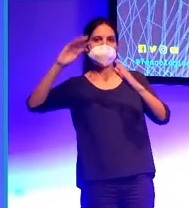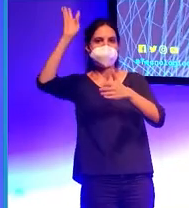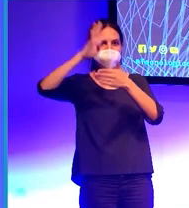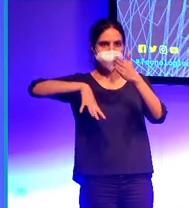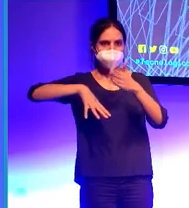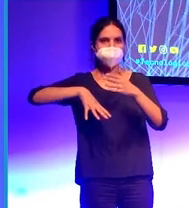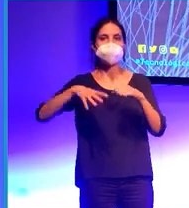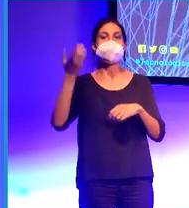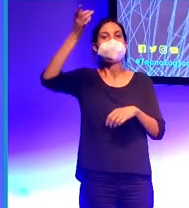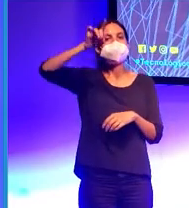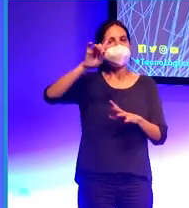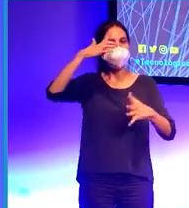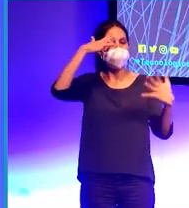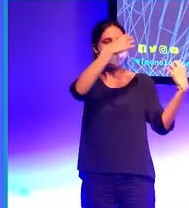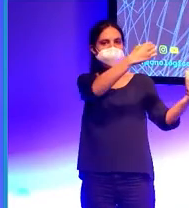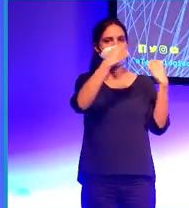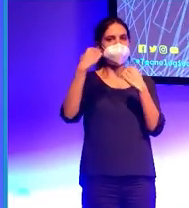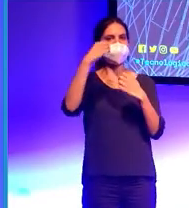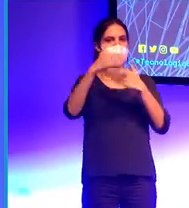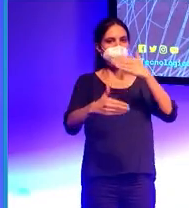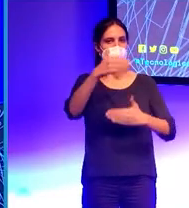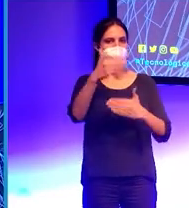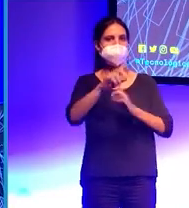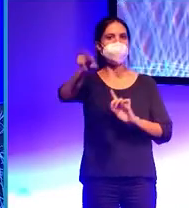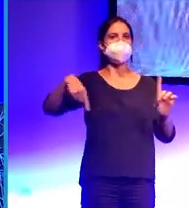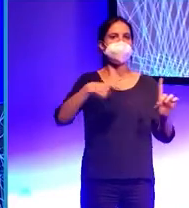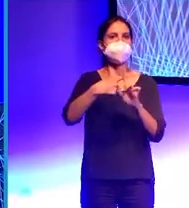de la emoción robótica social y computación afectiva.